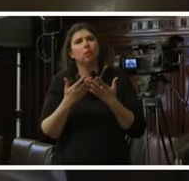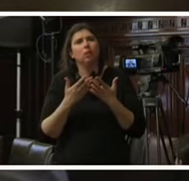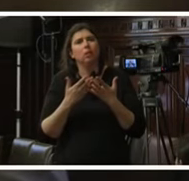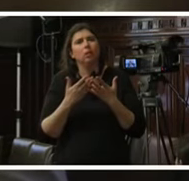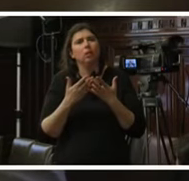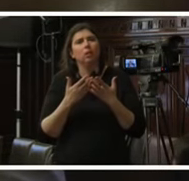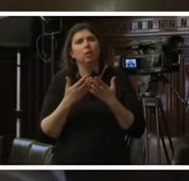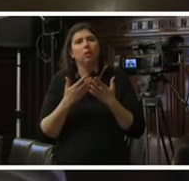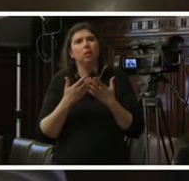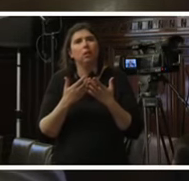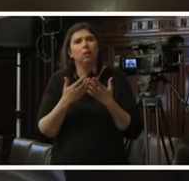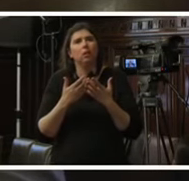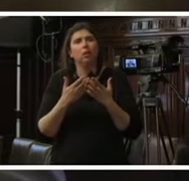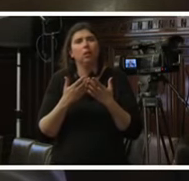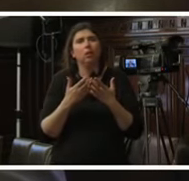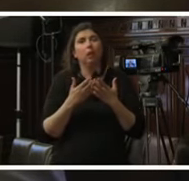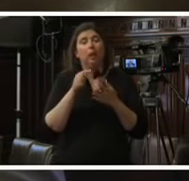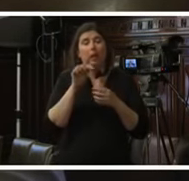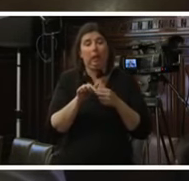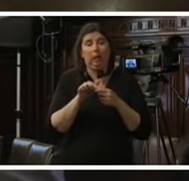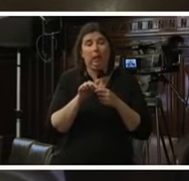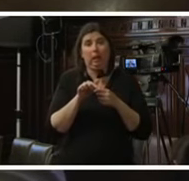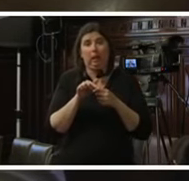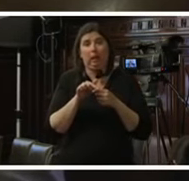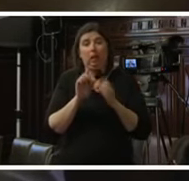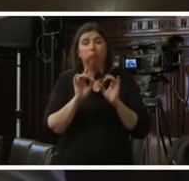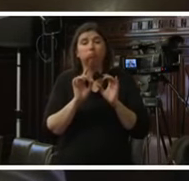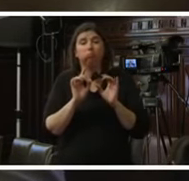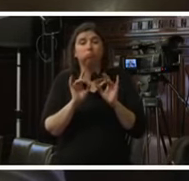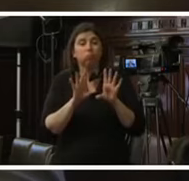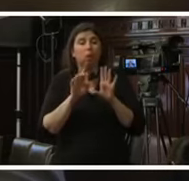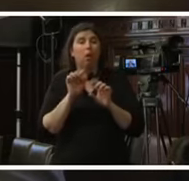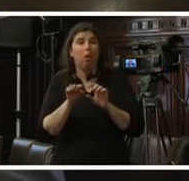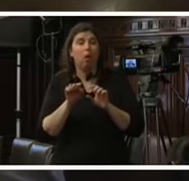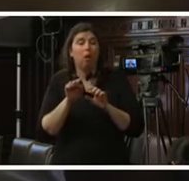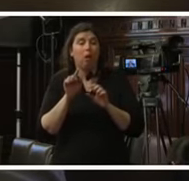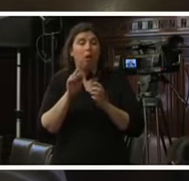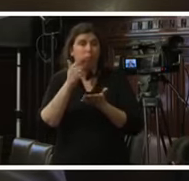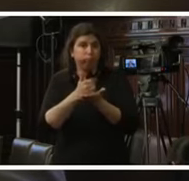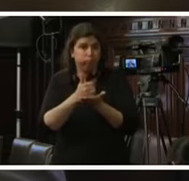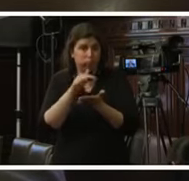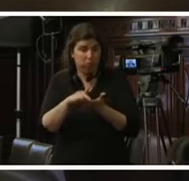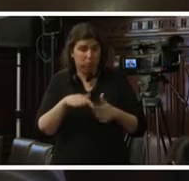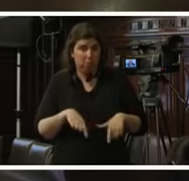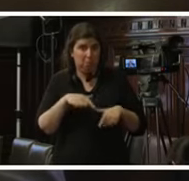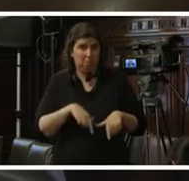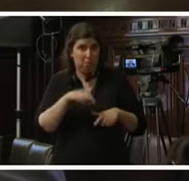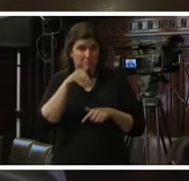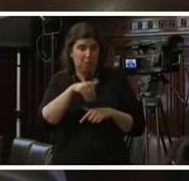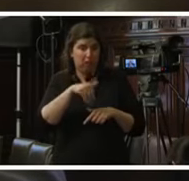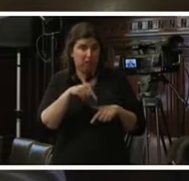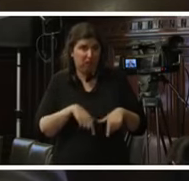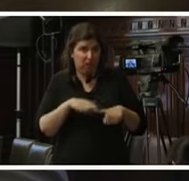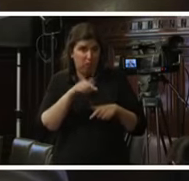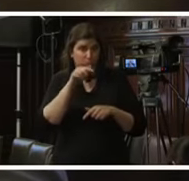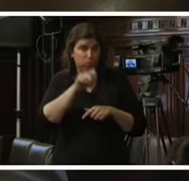la mera instauración no implica una violación de estándares relacionados con la estabilidad en el